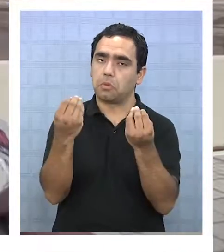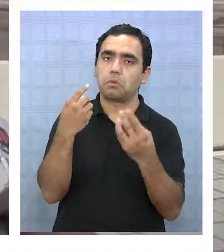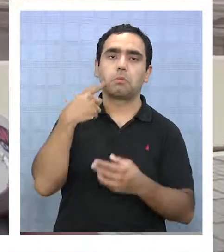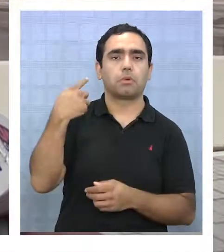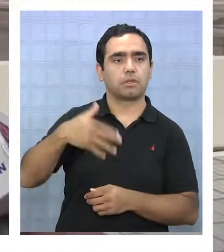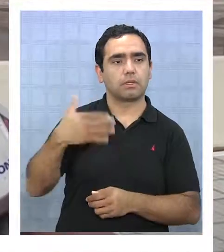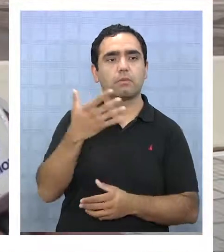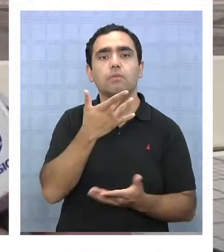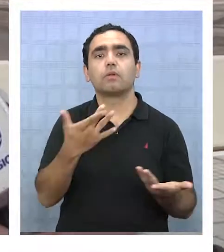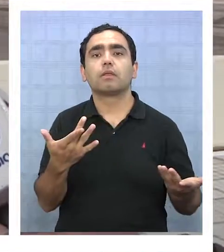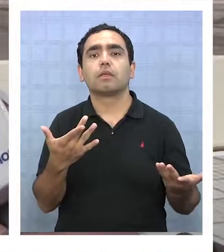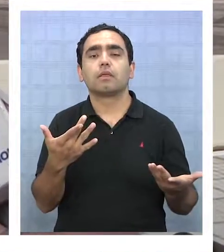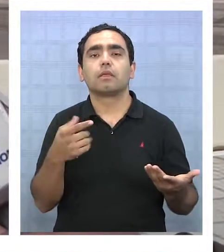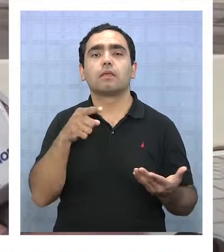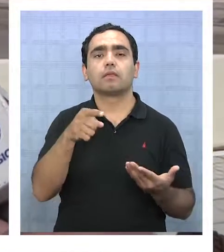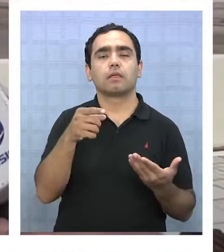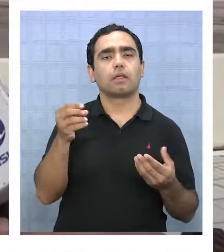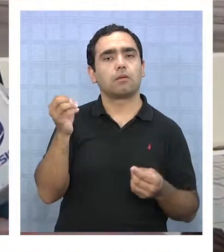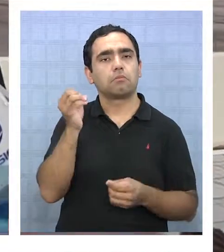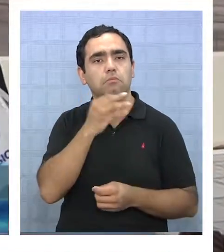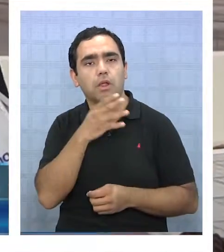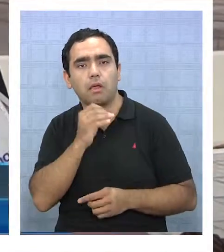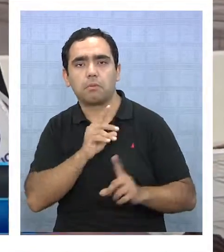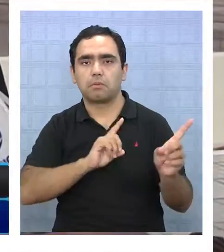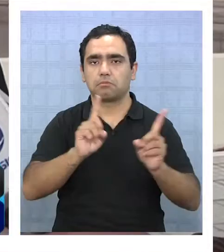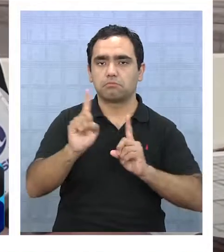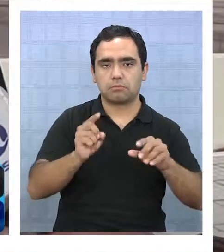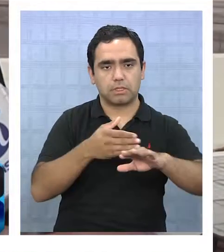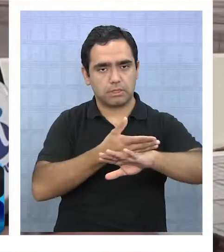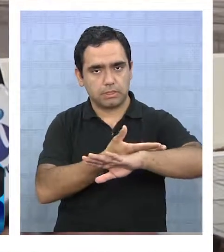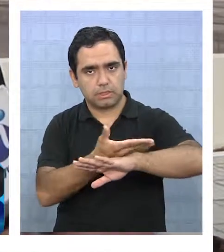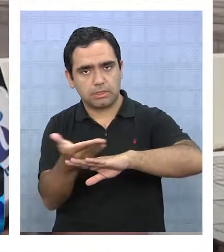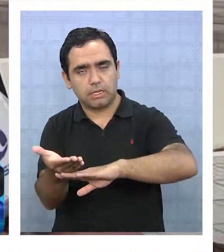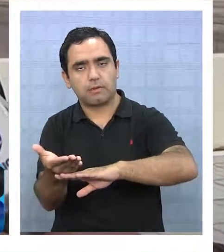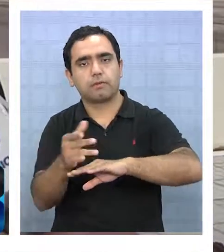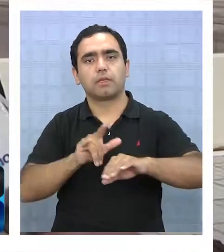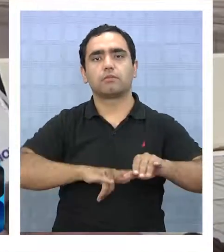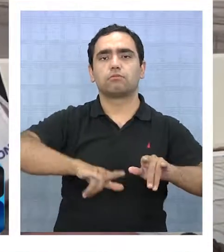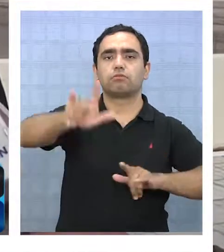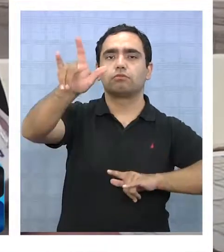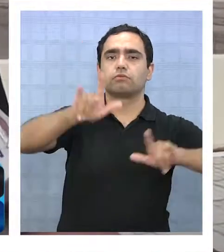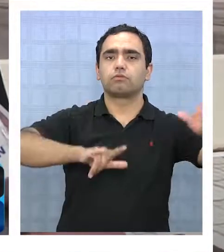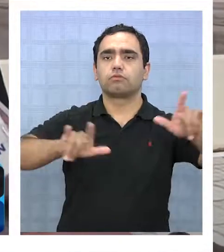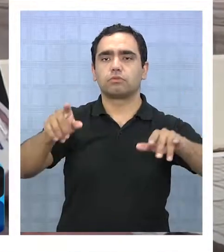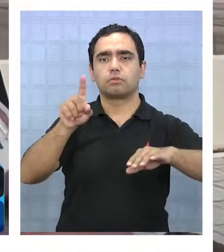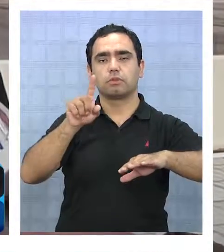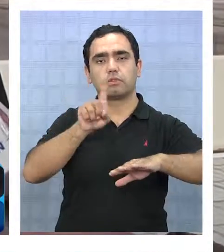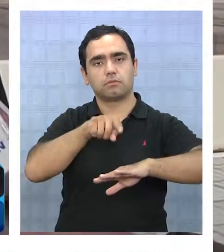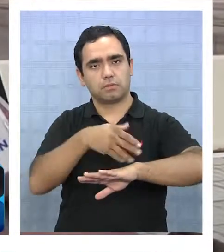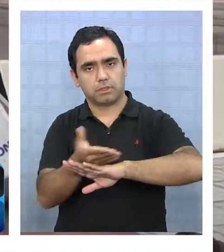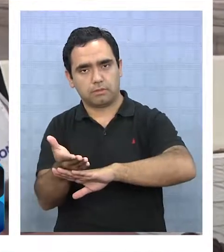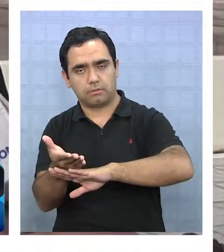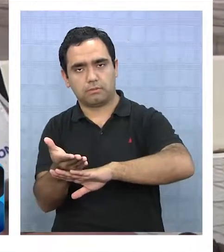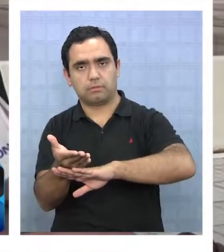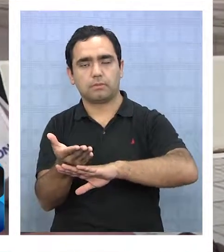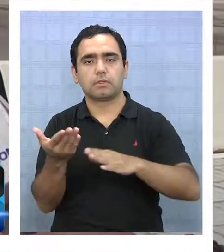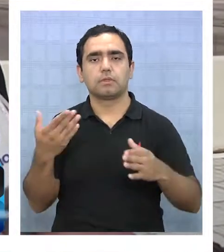importante porque nos permite optimizar nuestros servicios, los servicios aeronáuticos que proporcionamos, es decir,